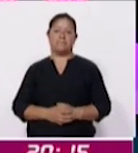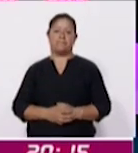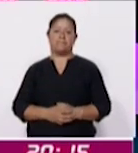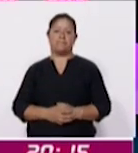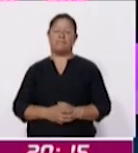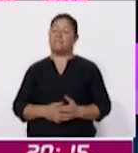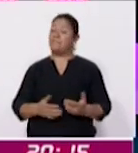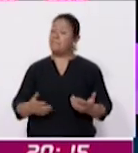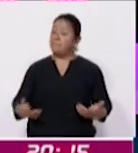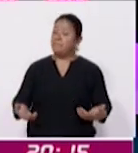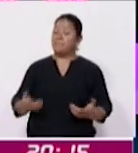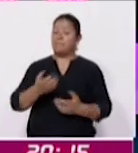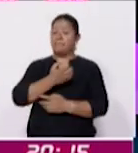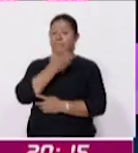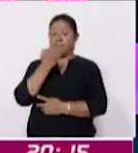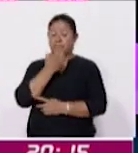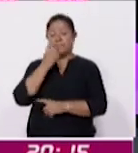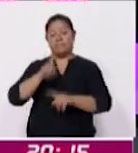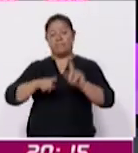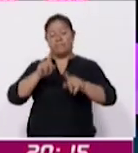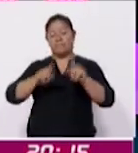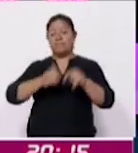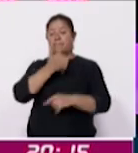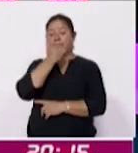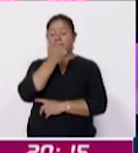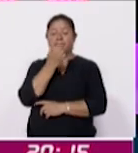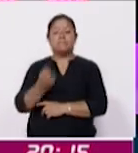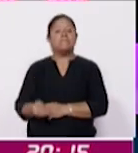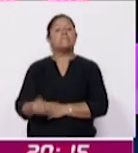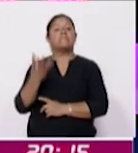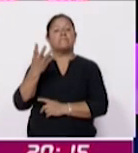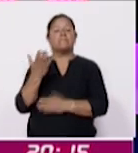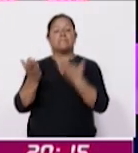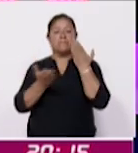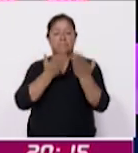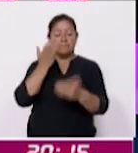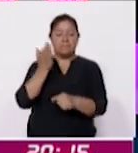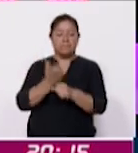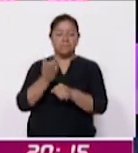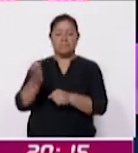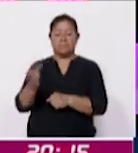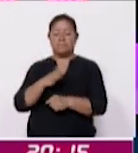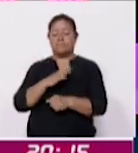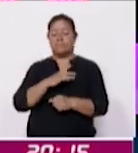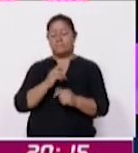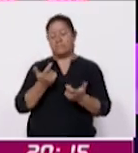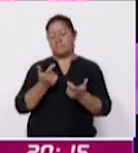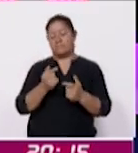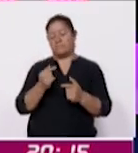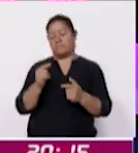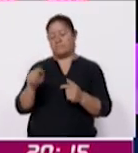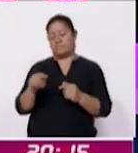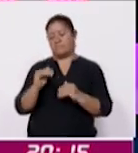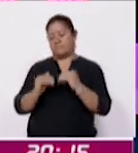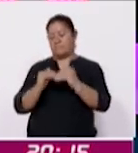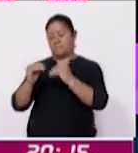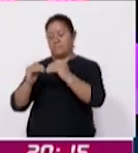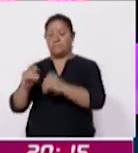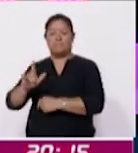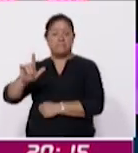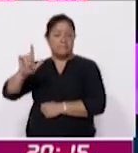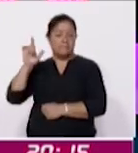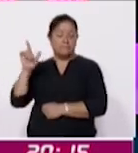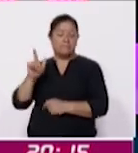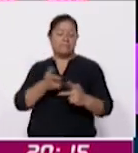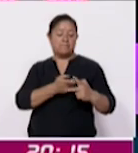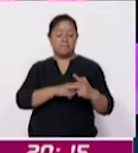escuelas, dependiendo de la cantidad de alumnos, de su población de estudiantes, es como los han ido programando. Desde el pasado lunes iniciaron